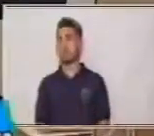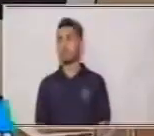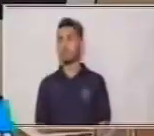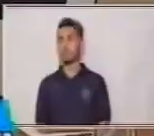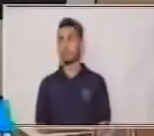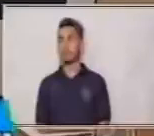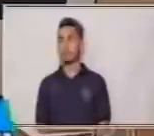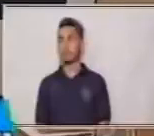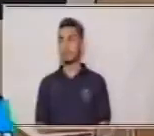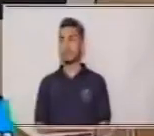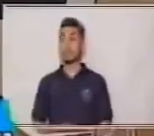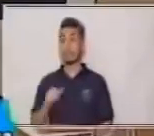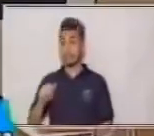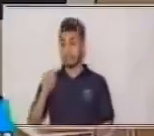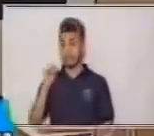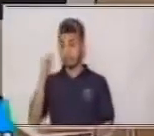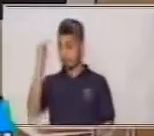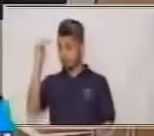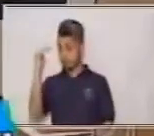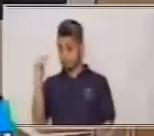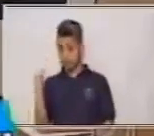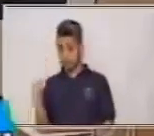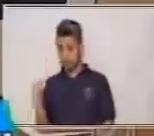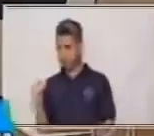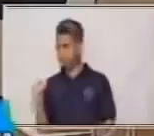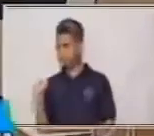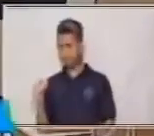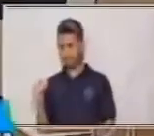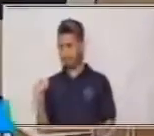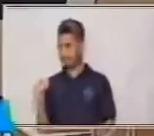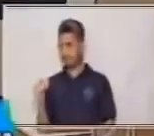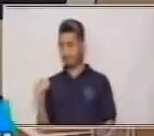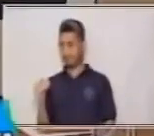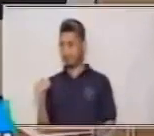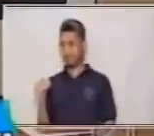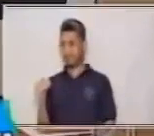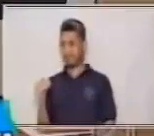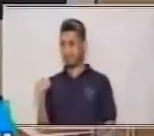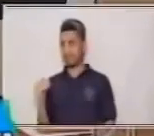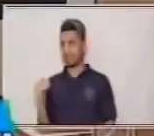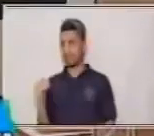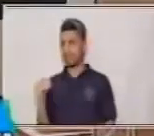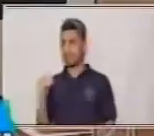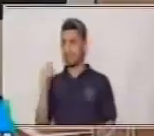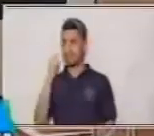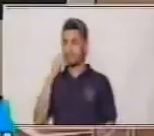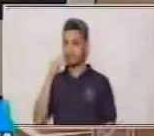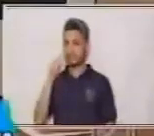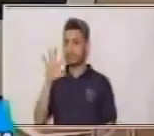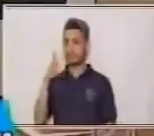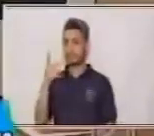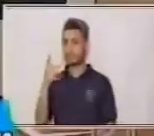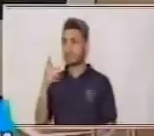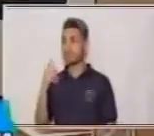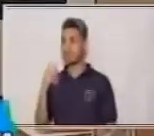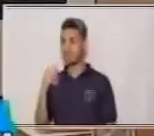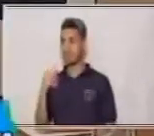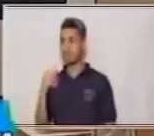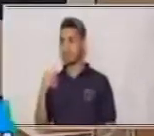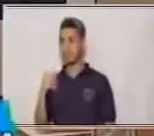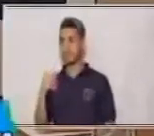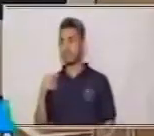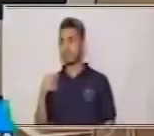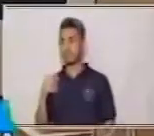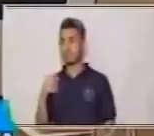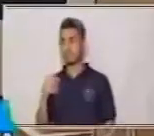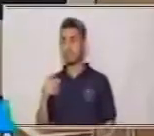¿Ese era el orden correcto? ¿Ese Tampoco. ¿Qué iba en este lugar? Pañuelo. Y por